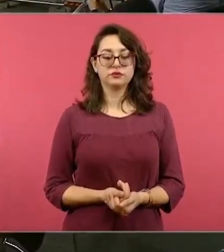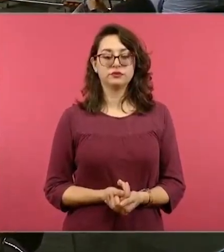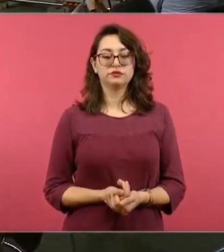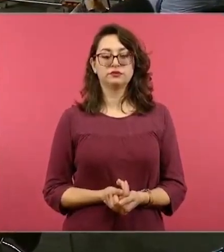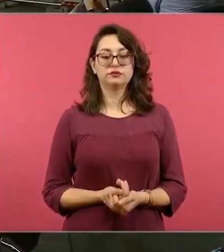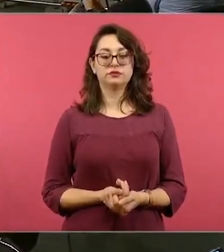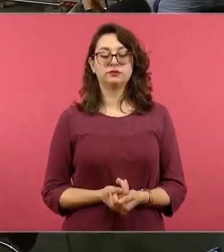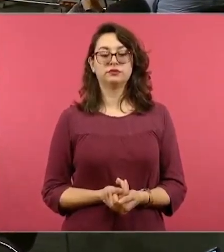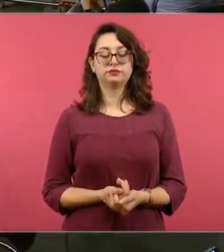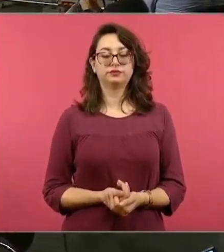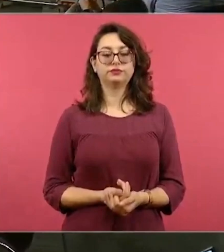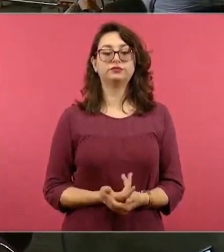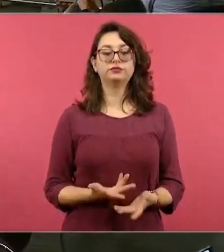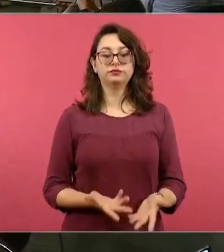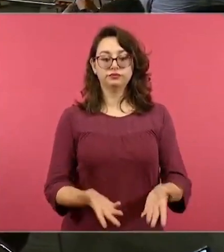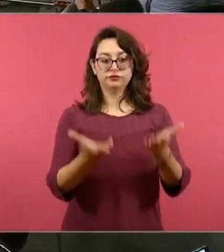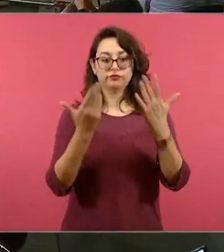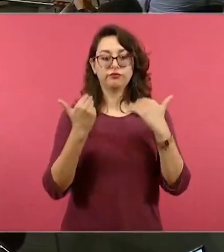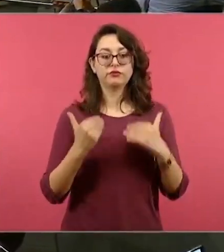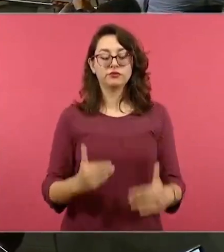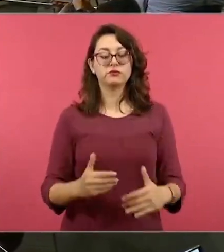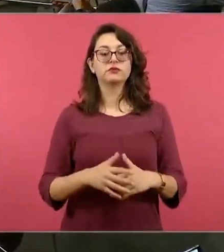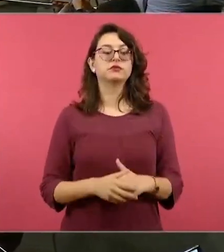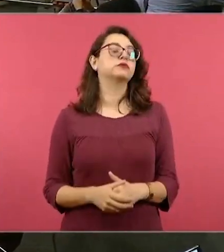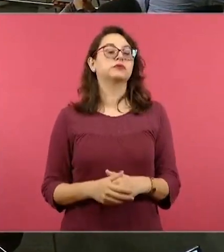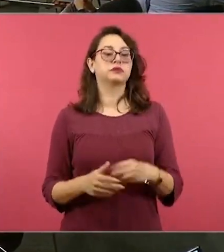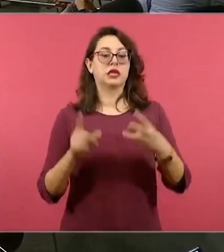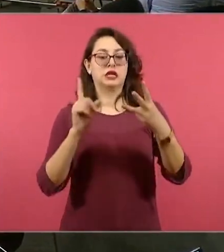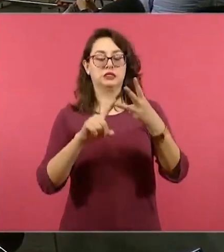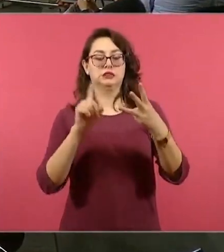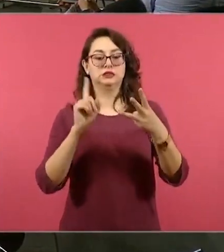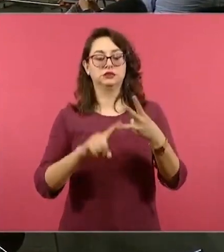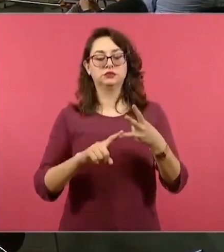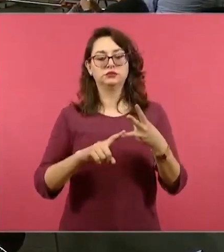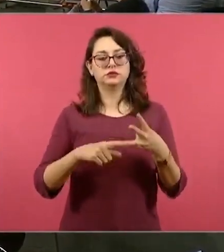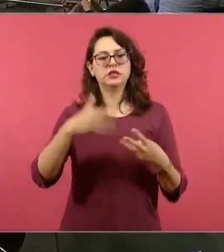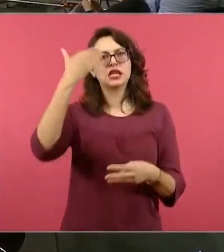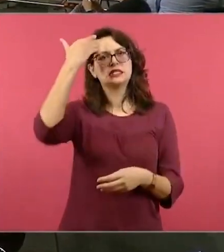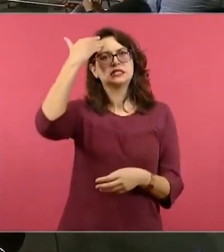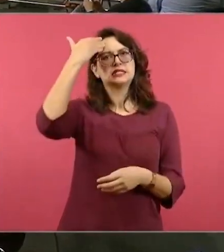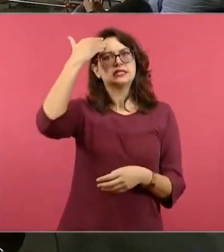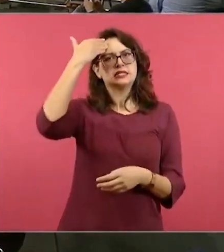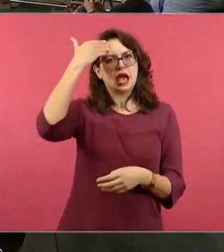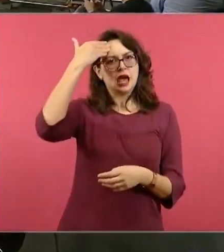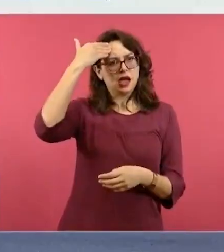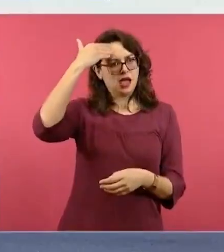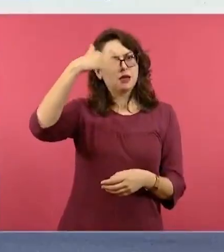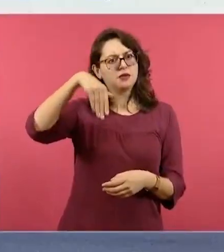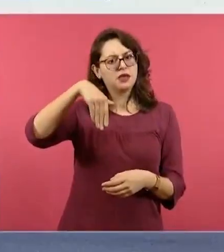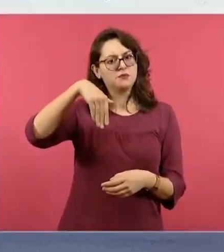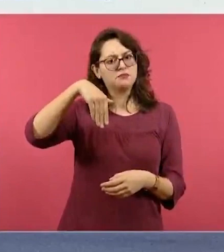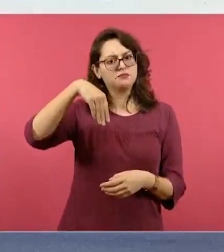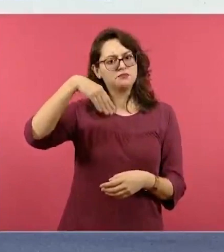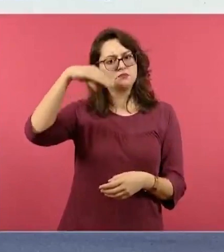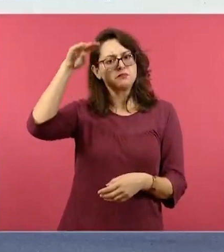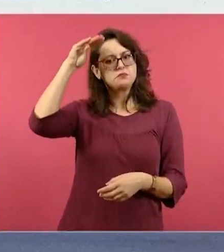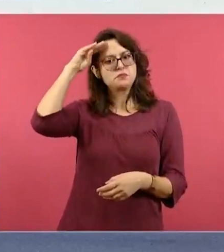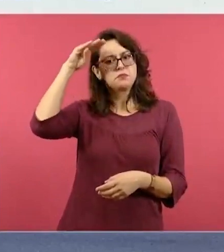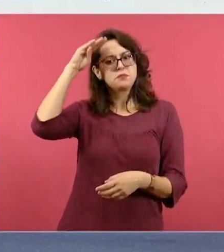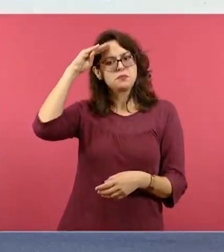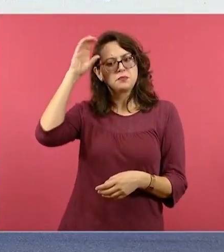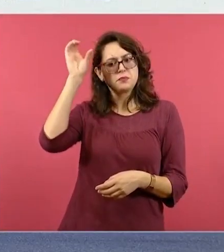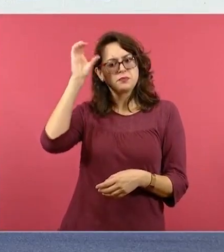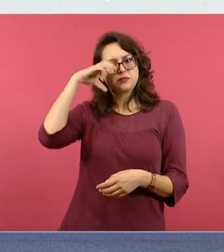El siguiente campo formativo es saberes y pensamiento científico. Aquí hay un cambio. ¿Por qué? La disciplina que se